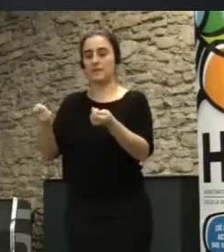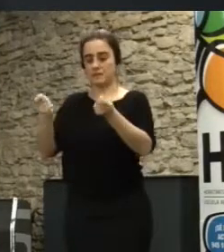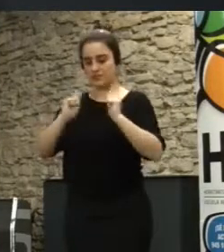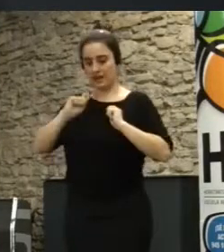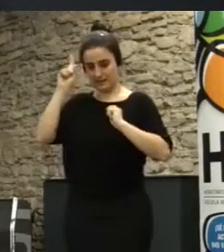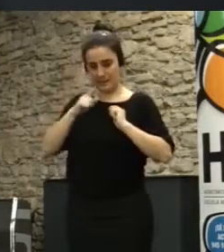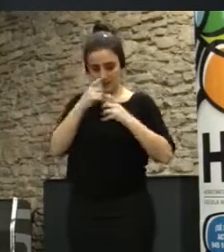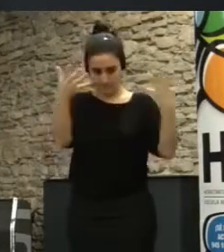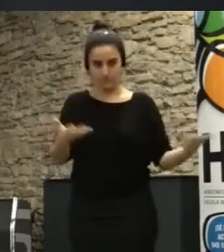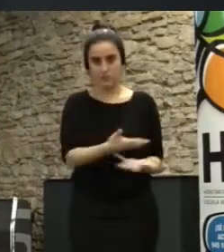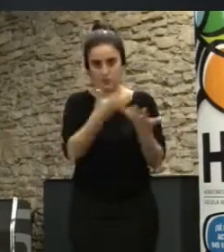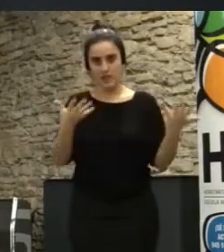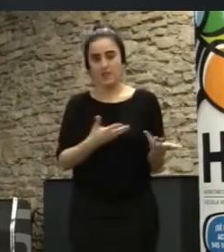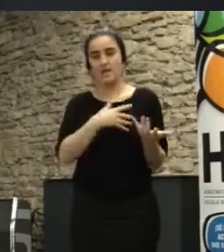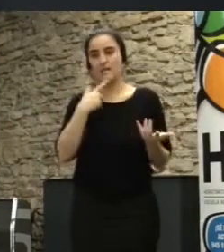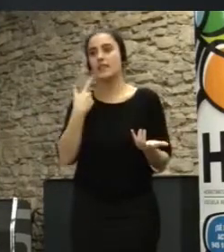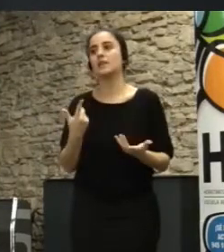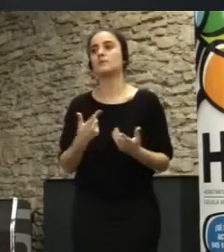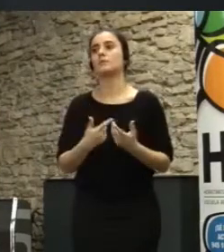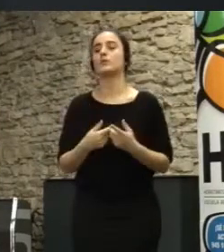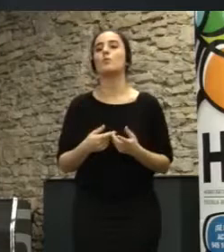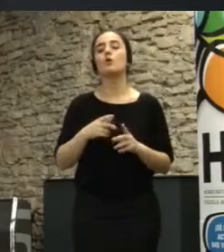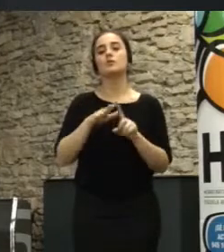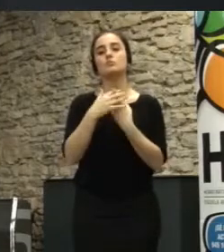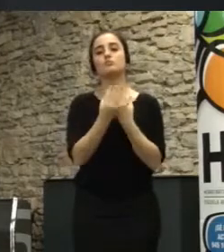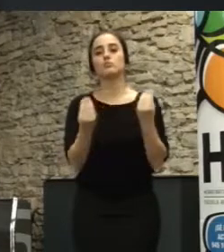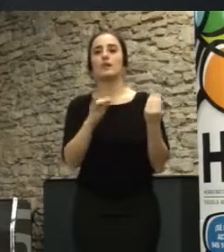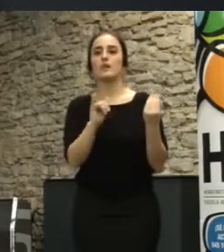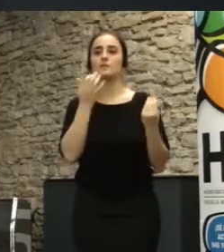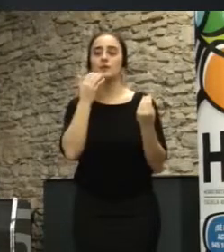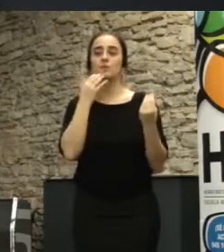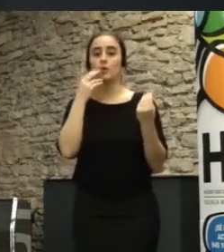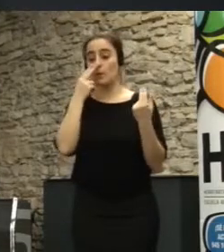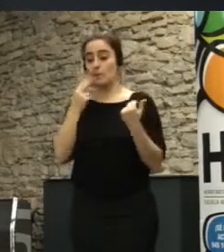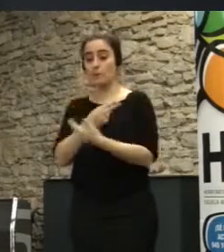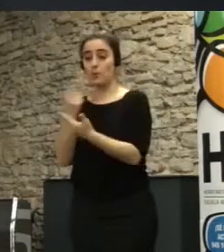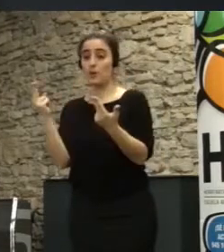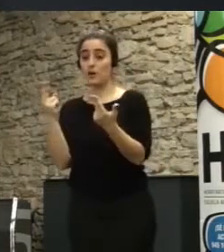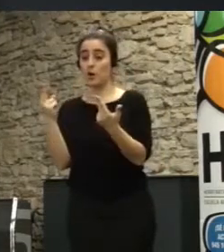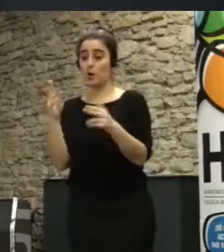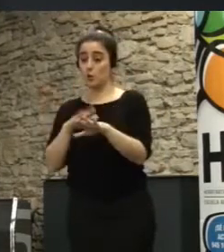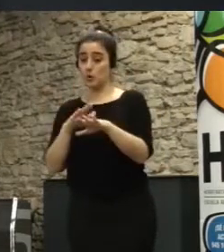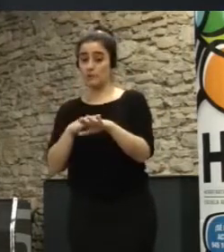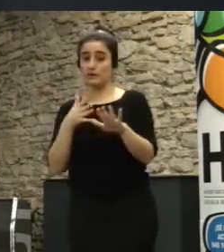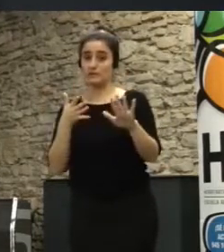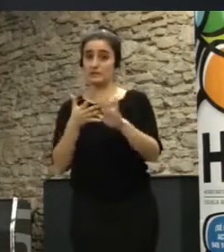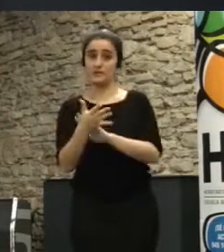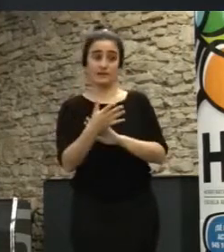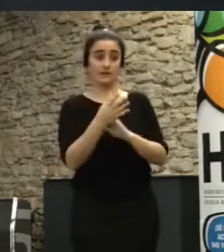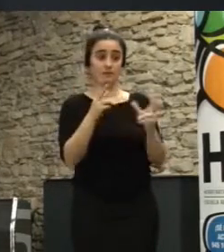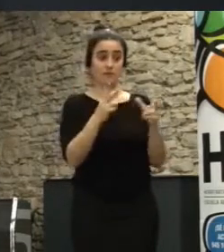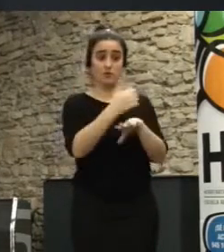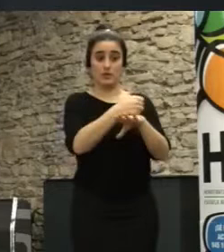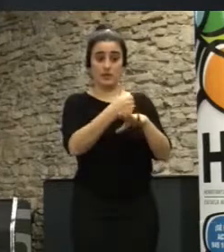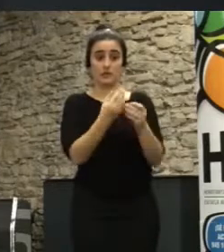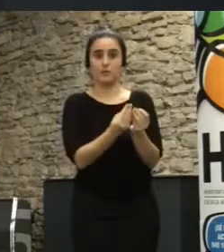no es solo o sea hay muchos casos en el que lo público apaga a la ciudadanía y copta en América Latina lo